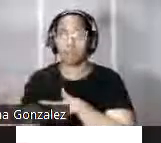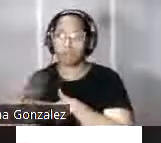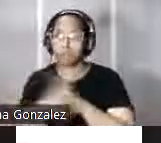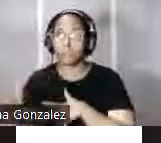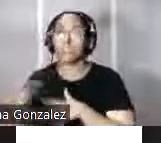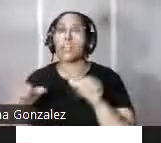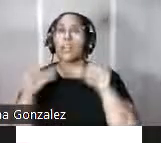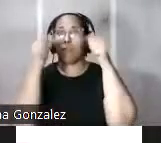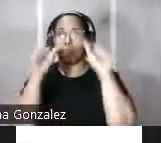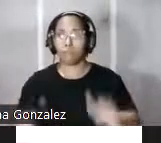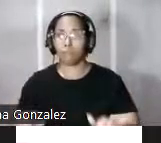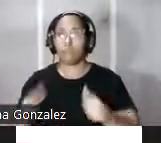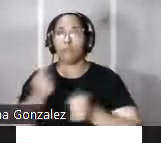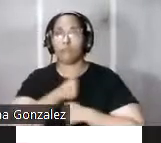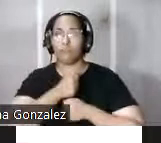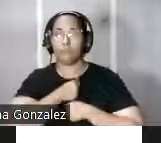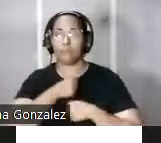arquitectura militar